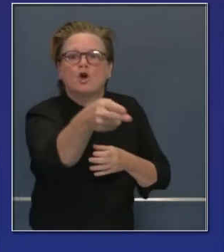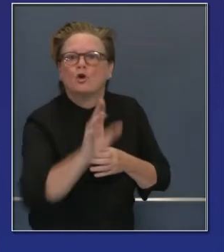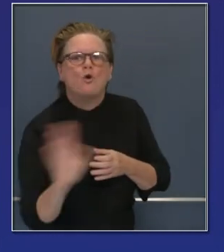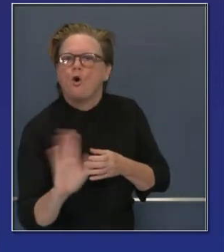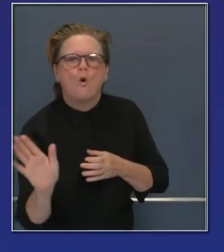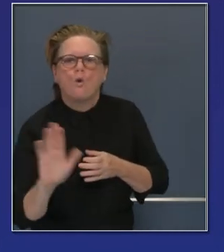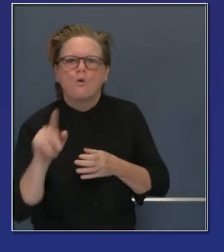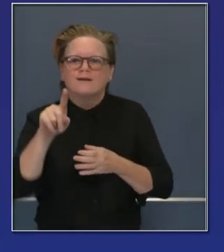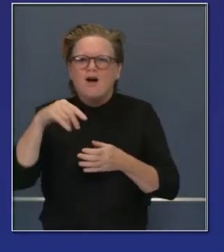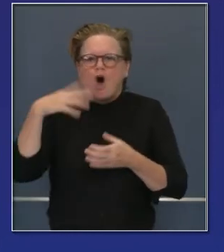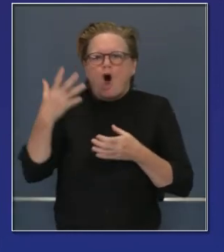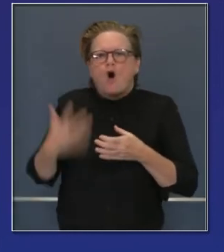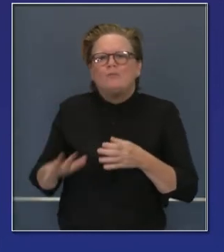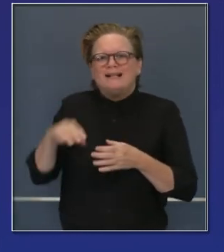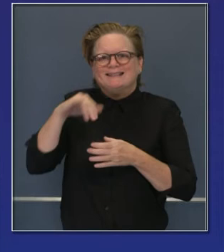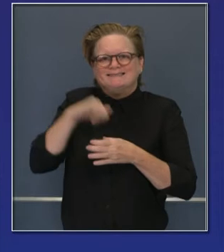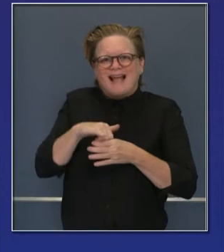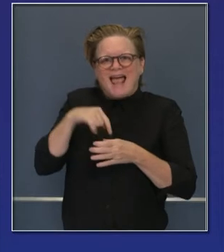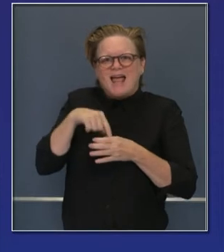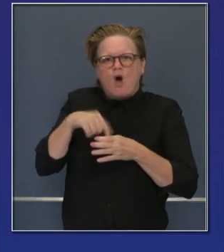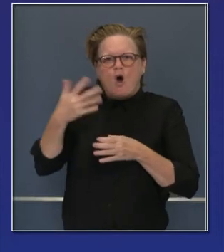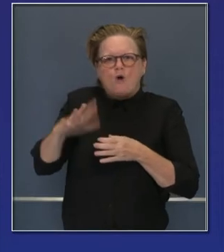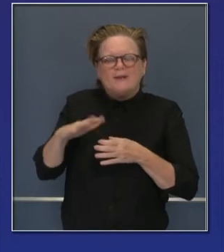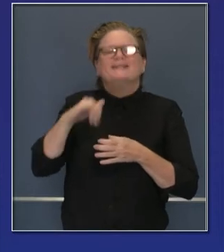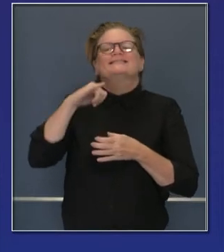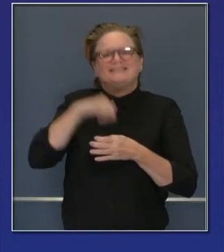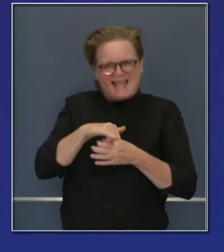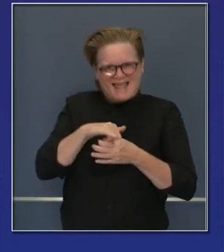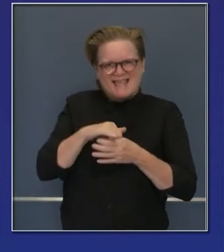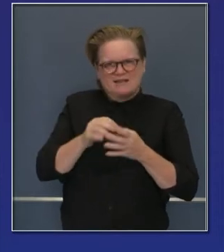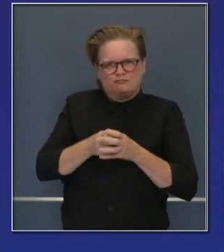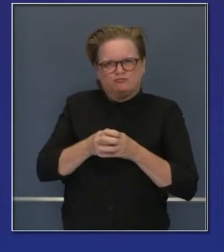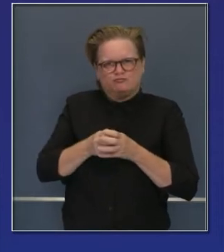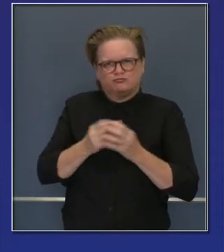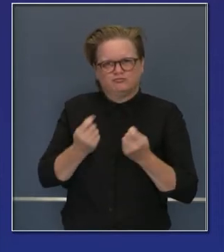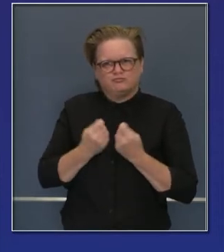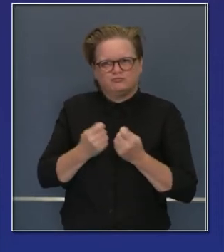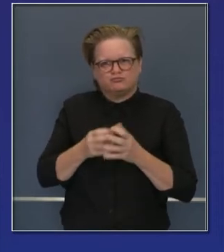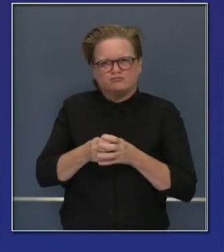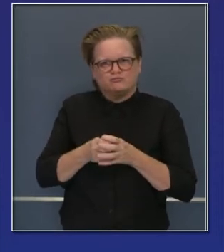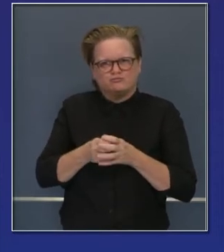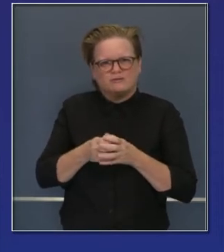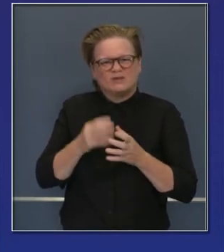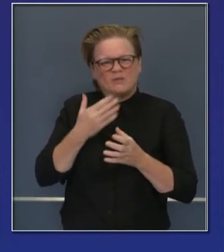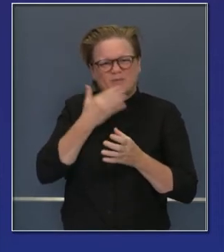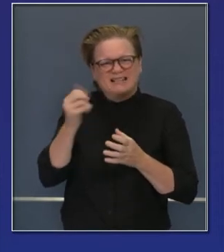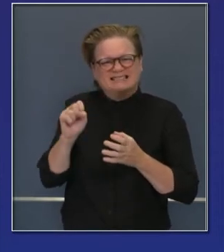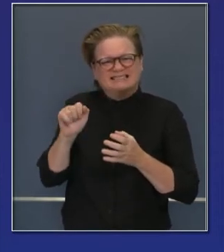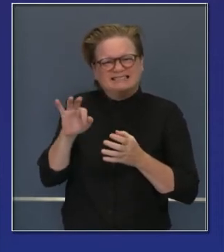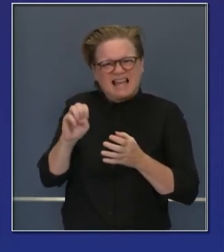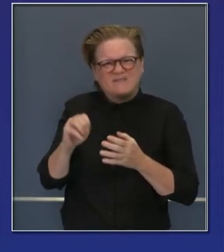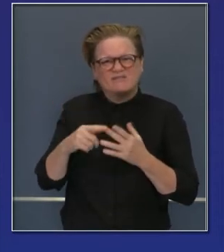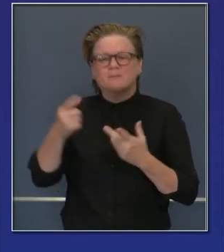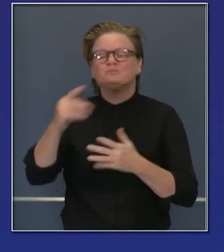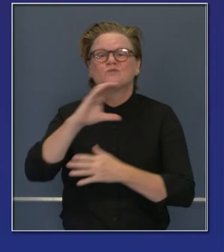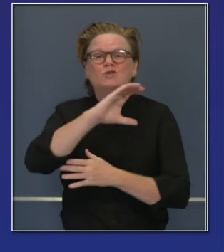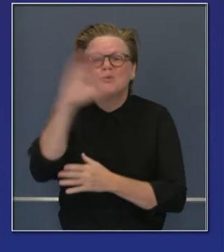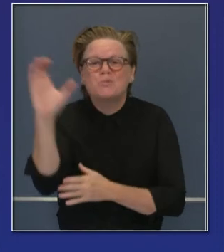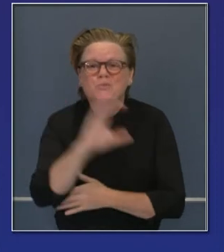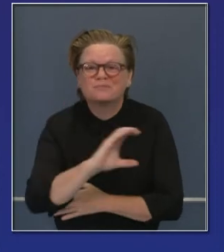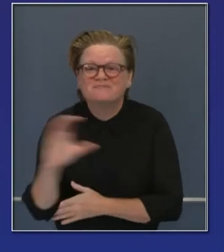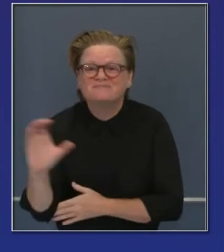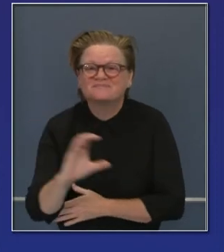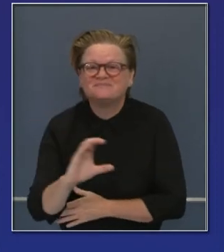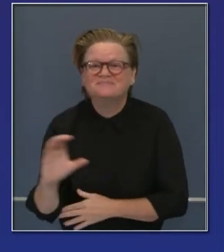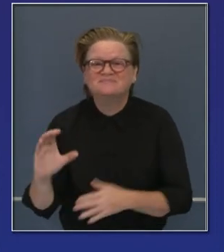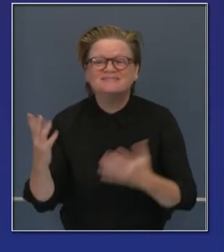a sus seres queridos a través de la computadora. Tradicionalmente llegan familiares a nuestras casas a visitarnos, pero para mantenerlos seguros vamos a